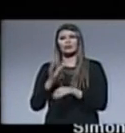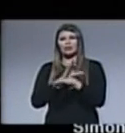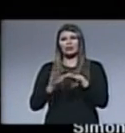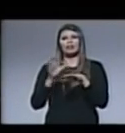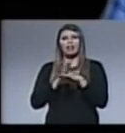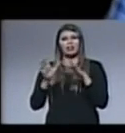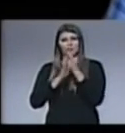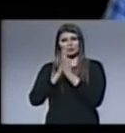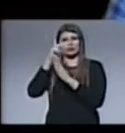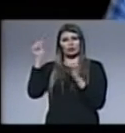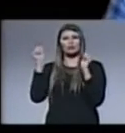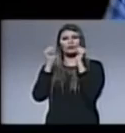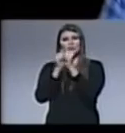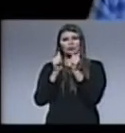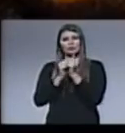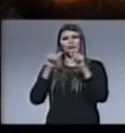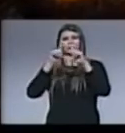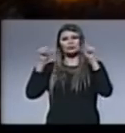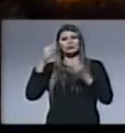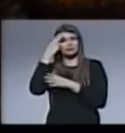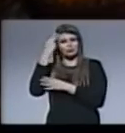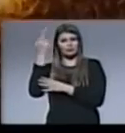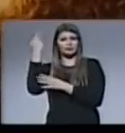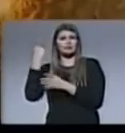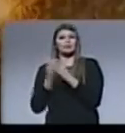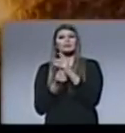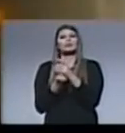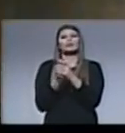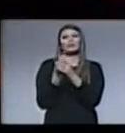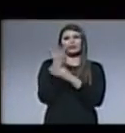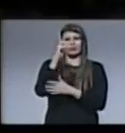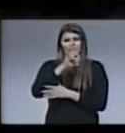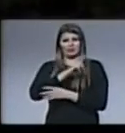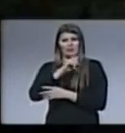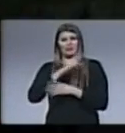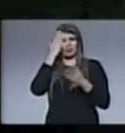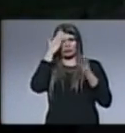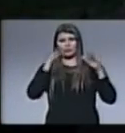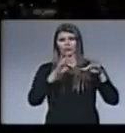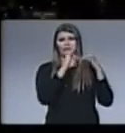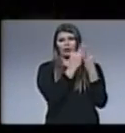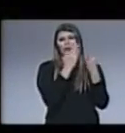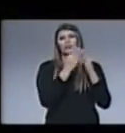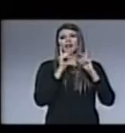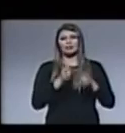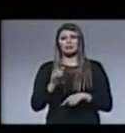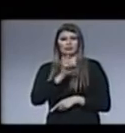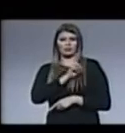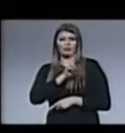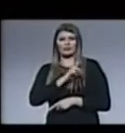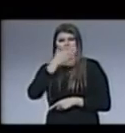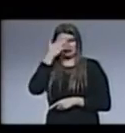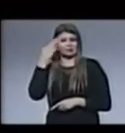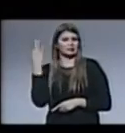a través de lo que tiene que ver con esta experiencia nueva que está viviendo en su familia y en su vida realmente